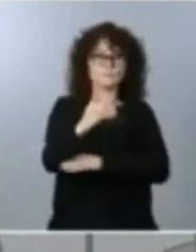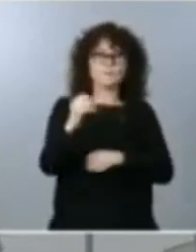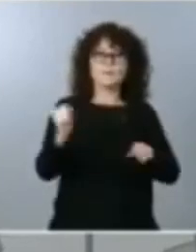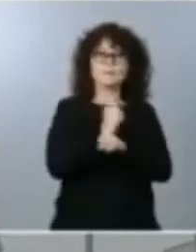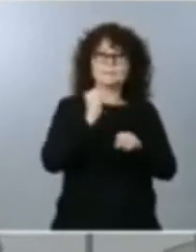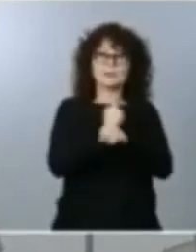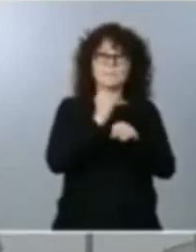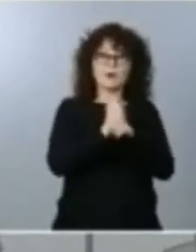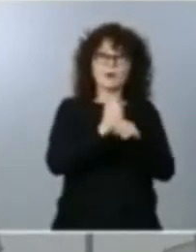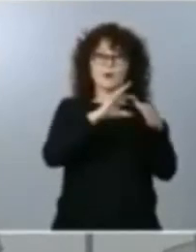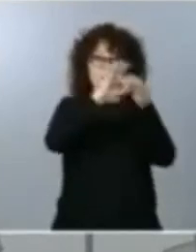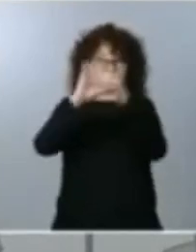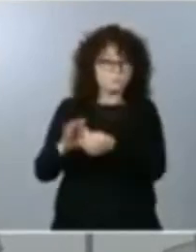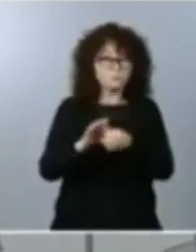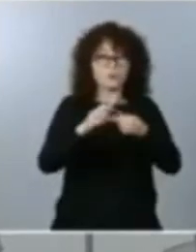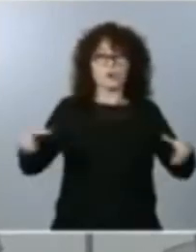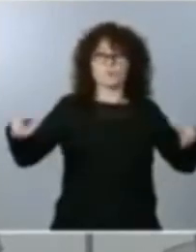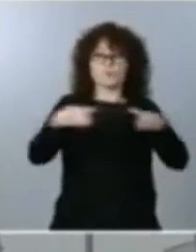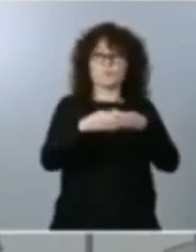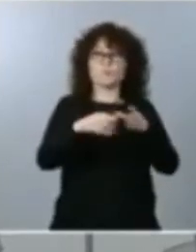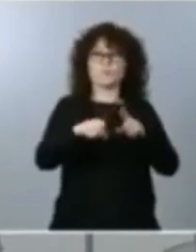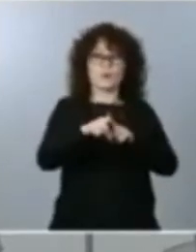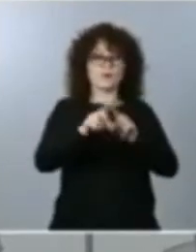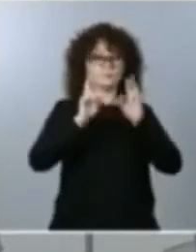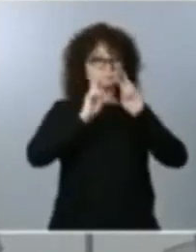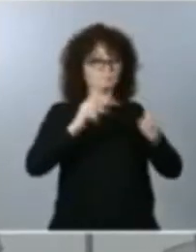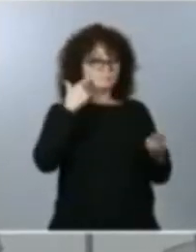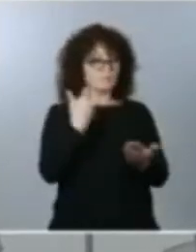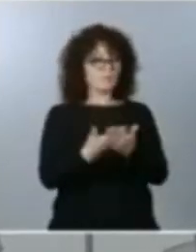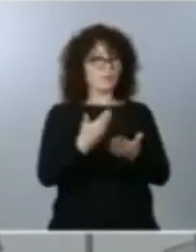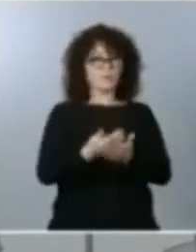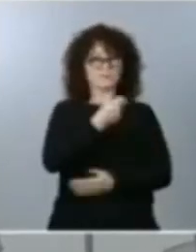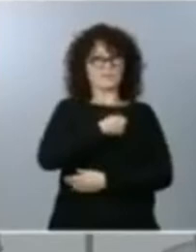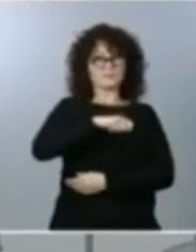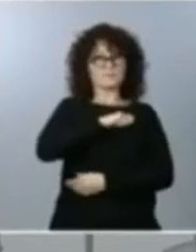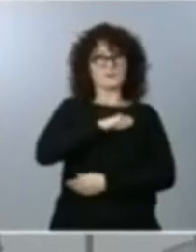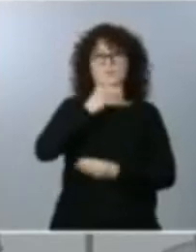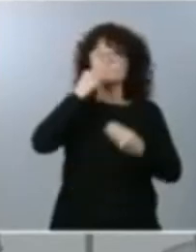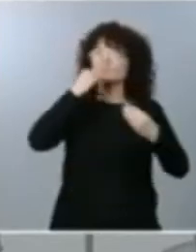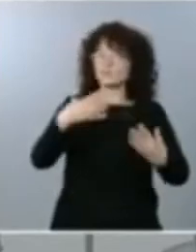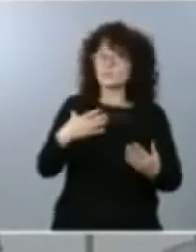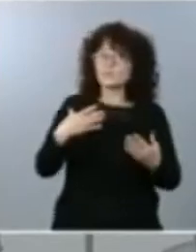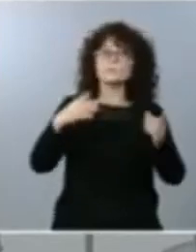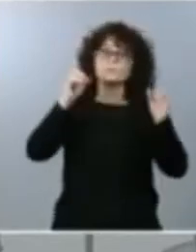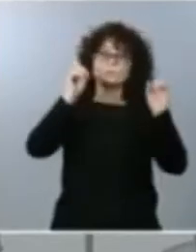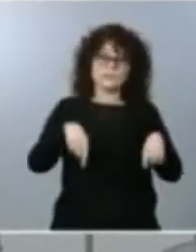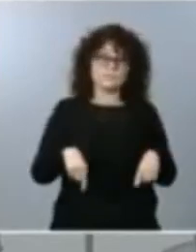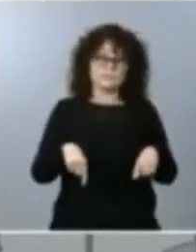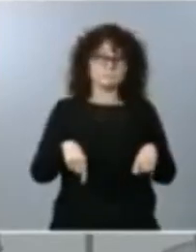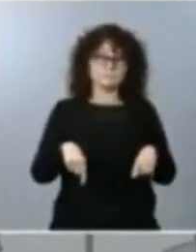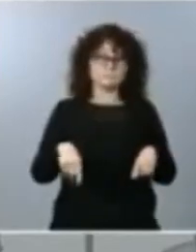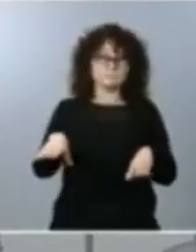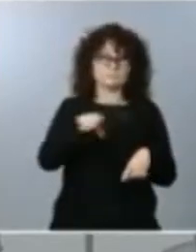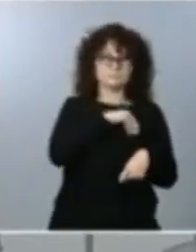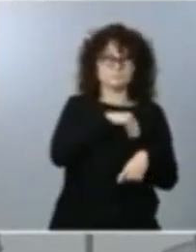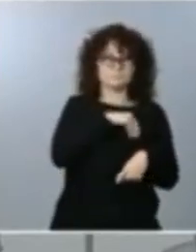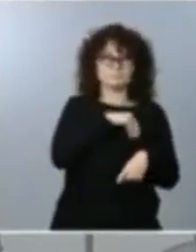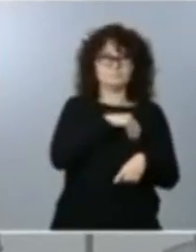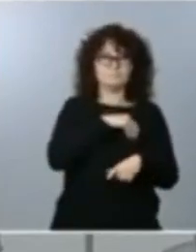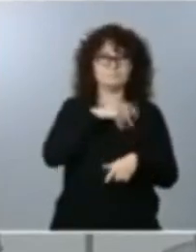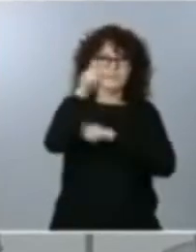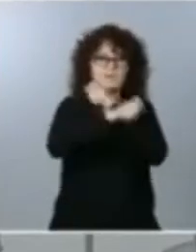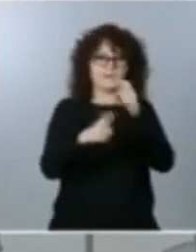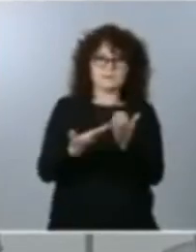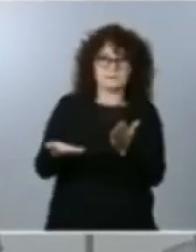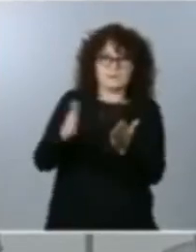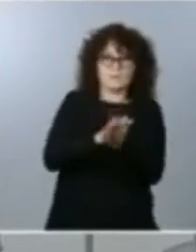nos honra, como país, como sociedad, y honra también la memoria de quienes hemos perdido como consecuencia de esta maldita pandemia. Sé que hay muchos